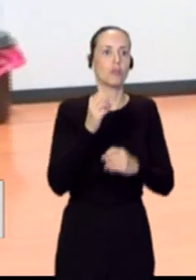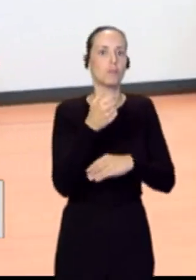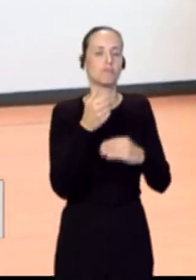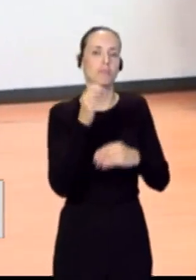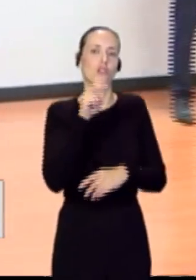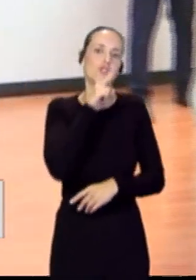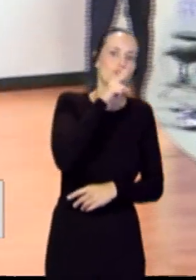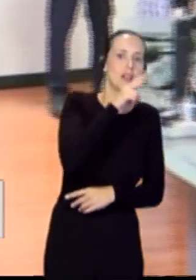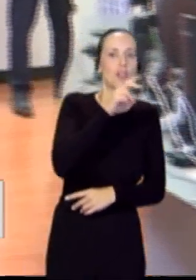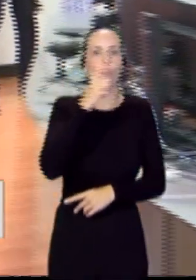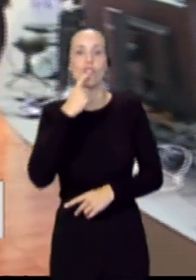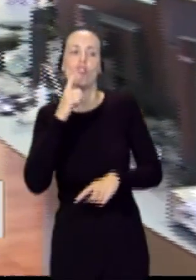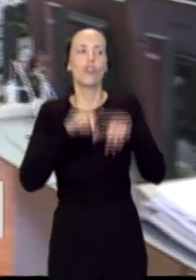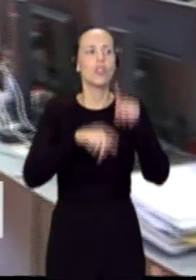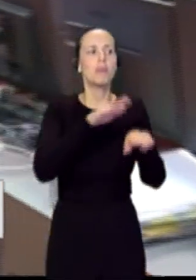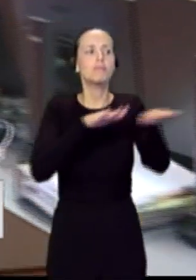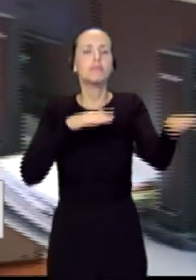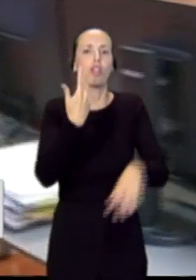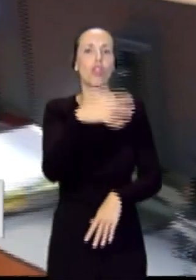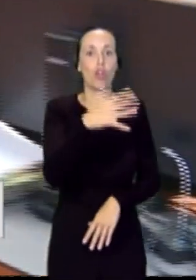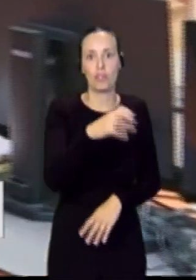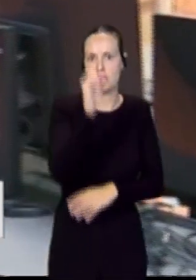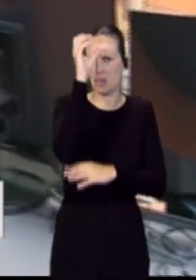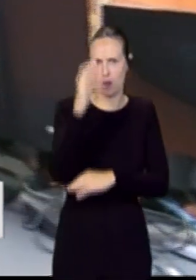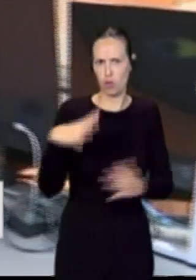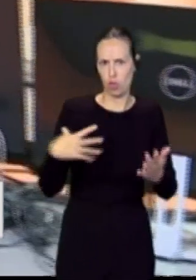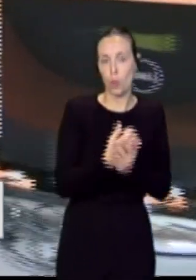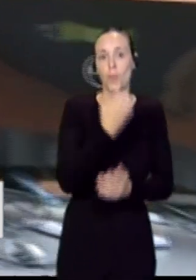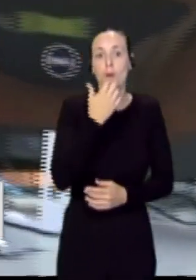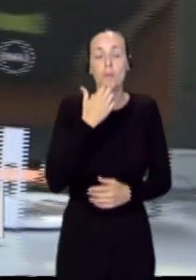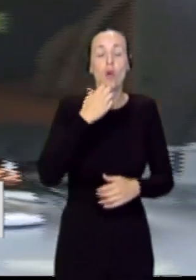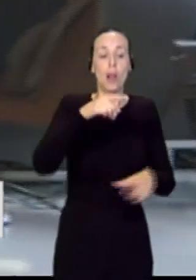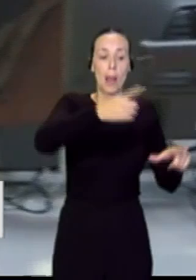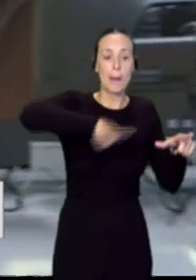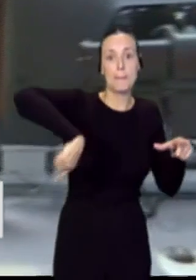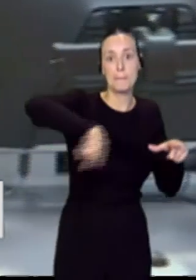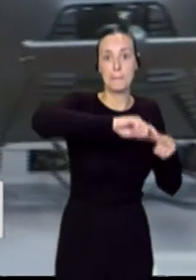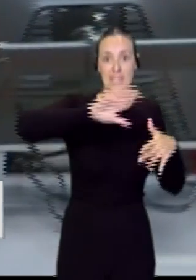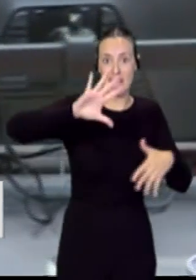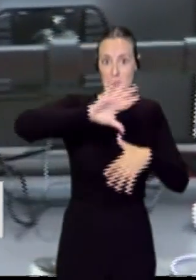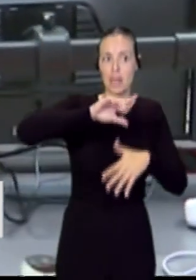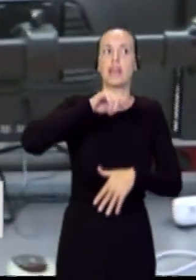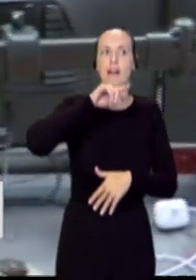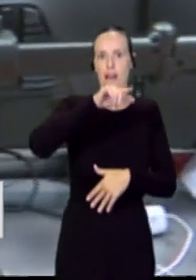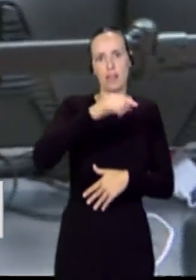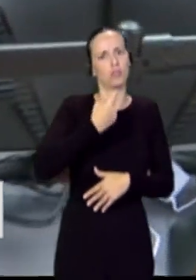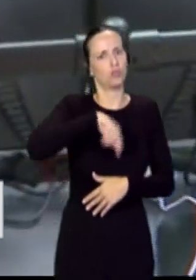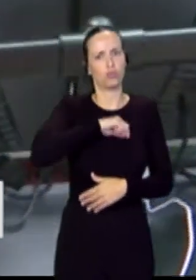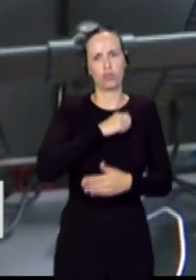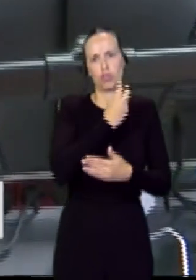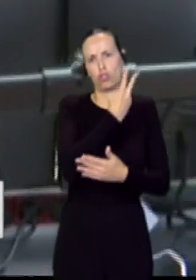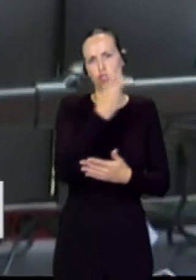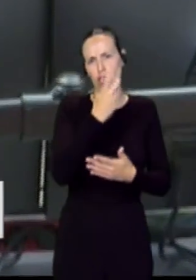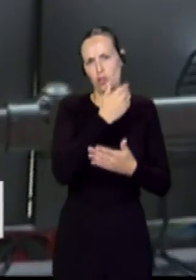colas, en todos los semáforos y en Plaza América, vamos a gastar unos 150.000 euros aproximadamente en esa operación y esperamos que eso mejore